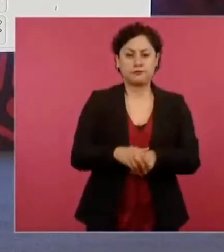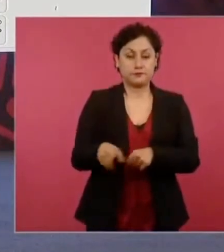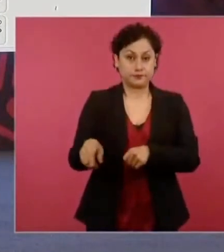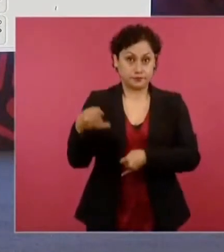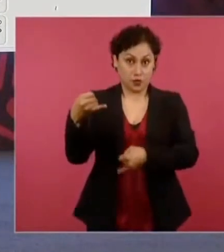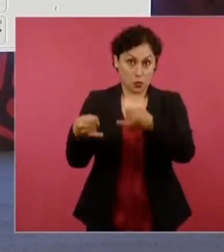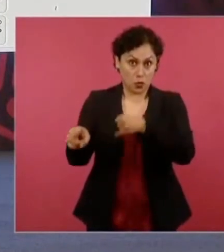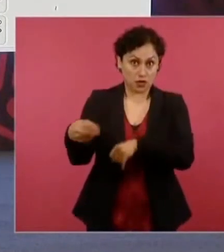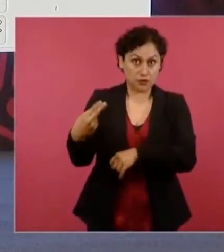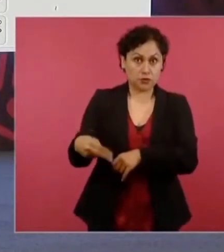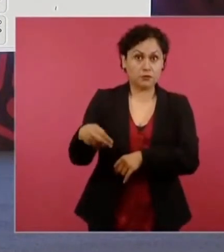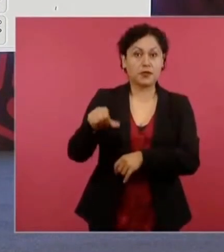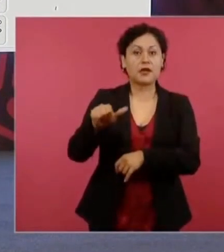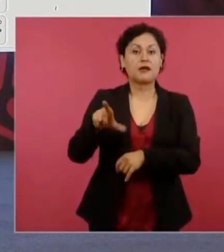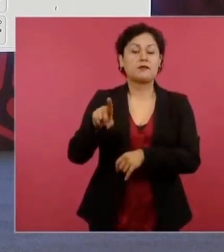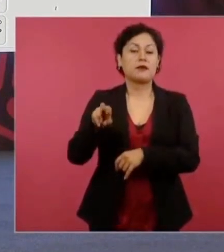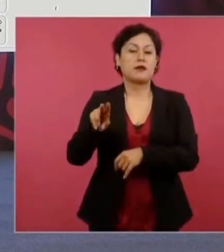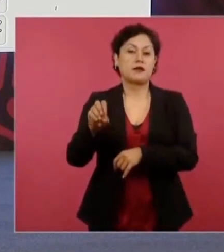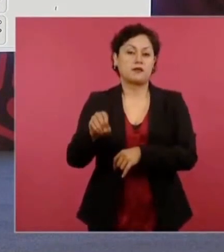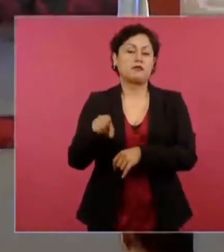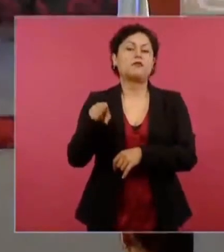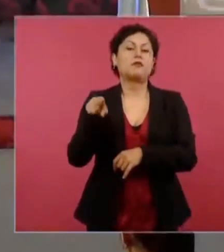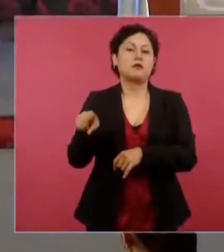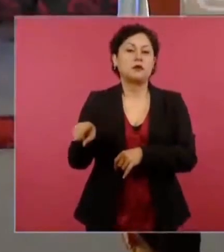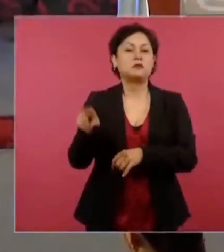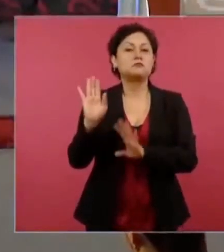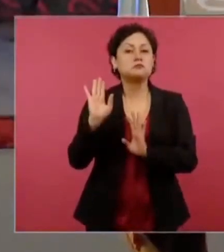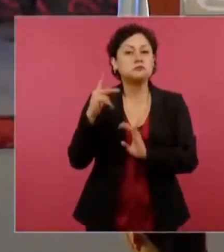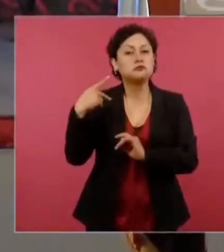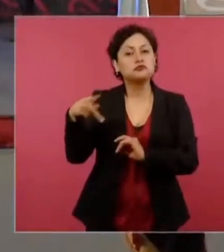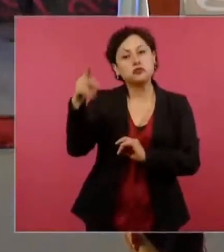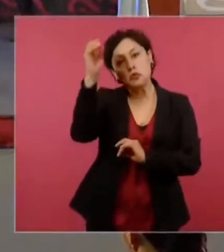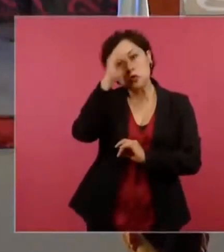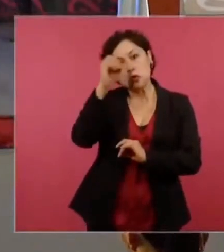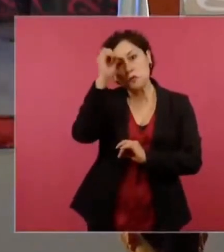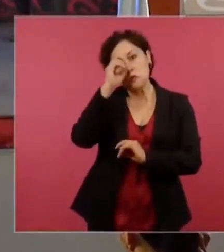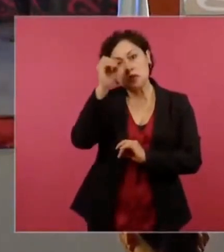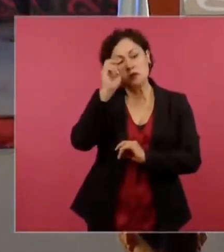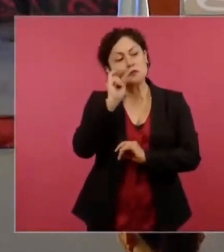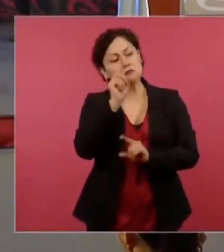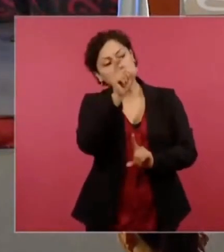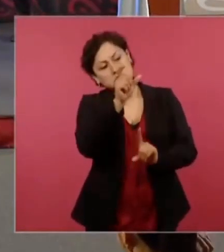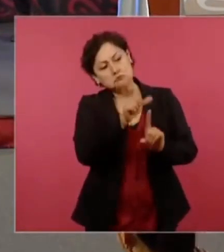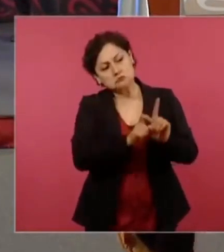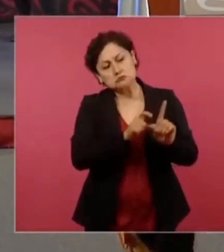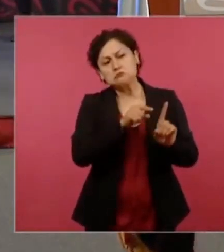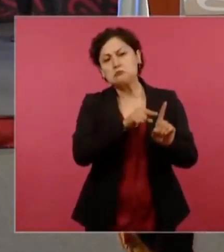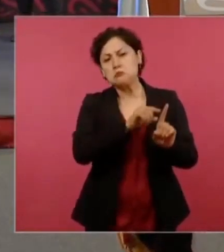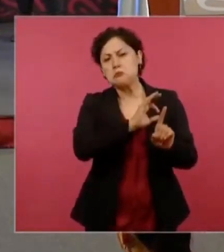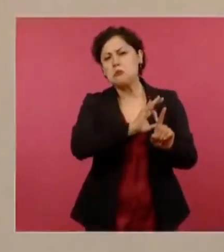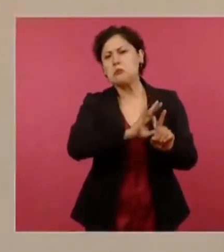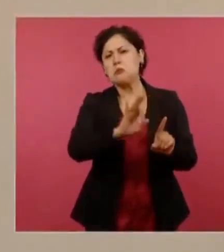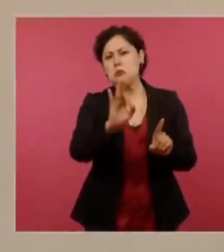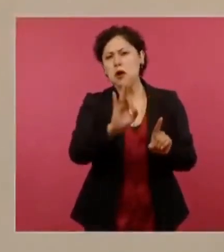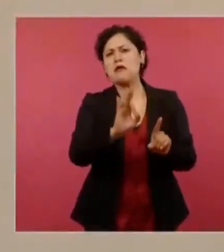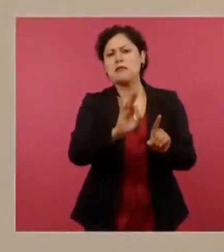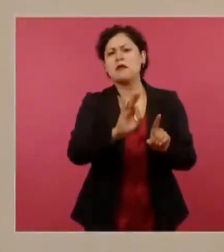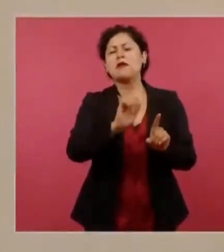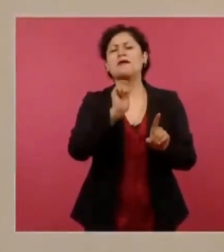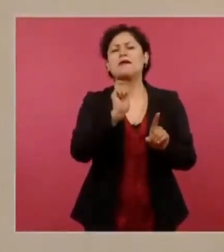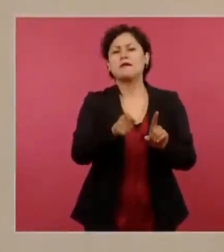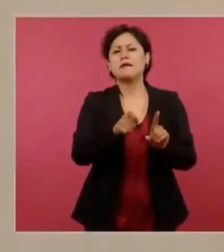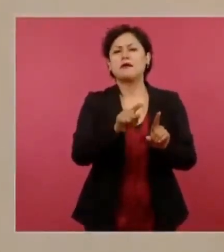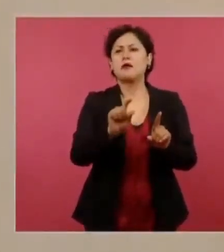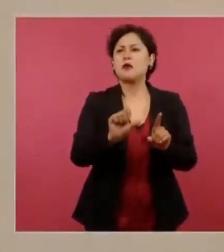Alvarado López, consideró que atendiendo a la apariencia del buen derecho, dicha medida suspensional no contraviene